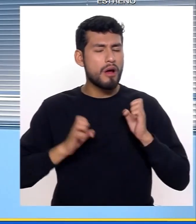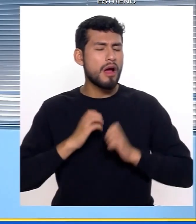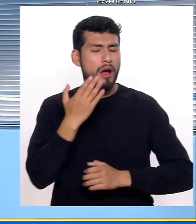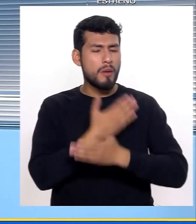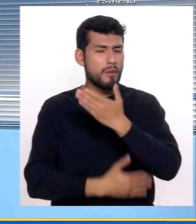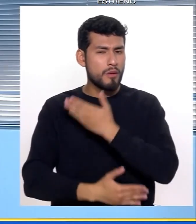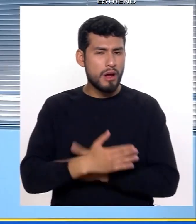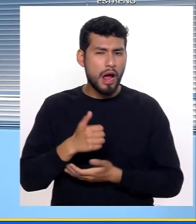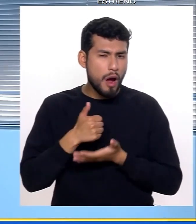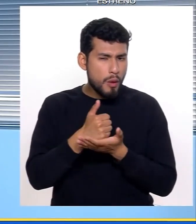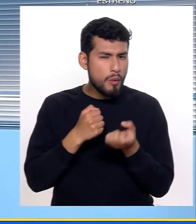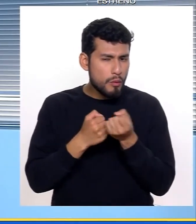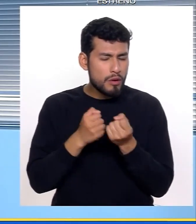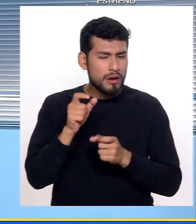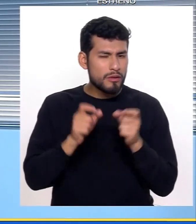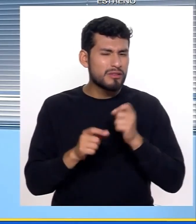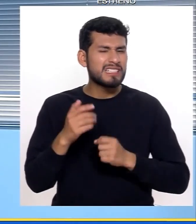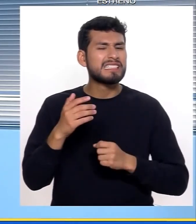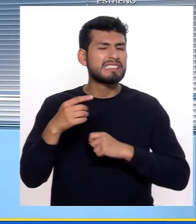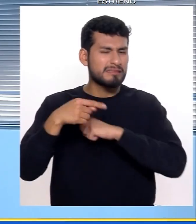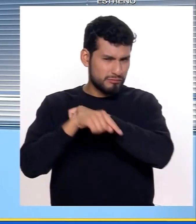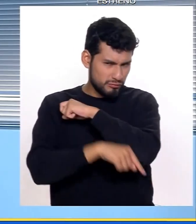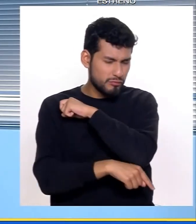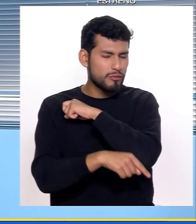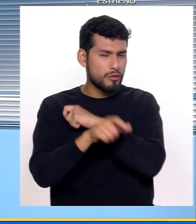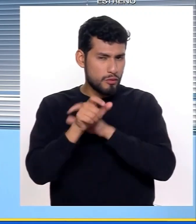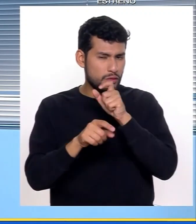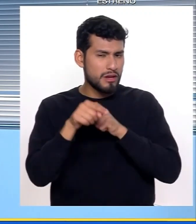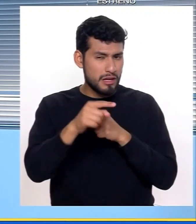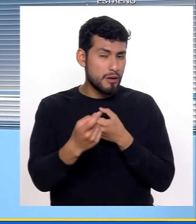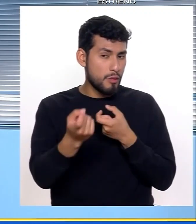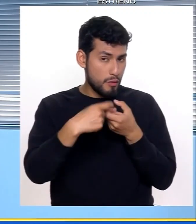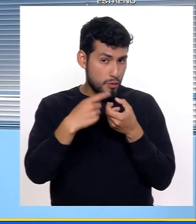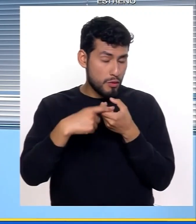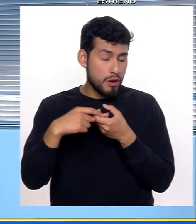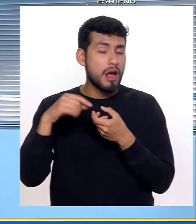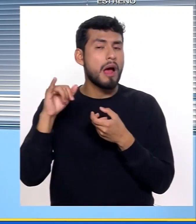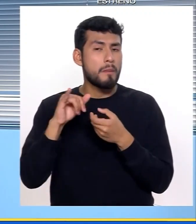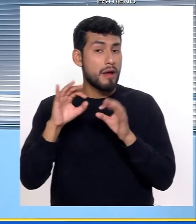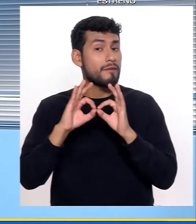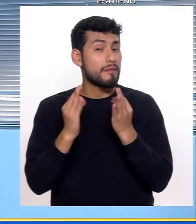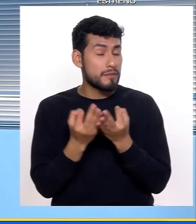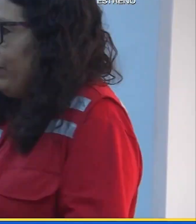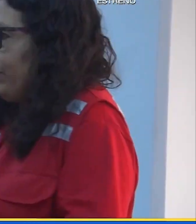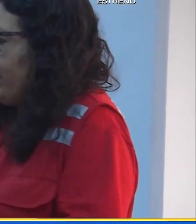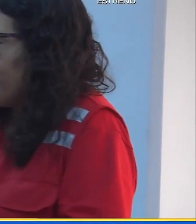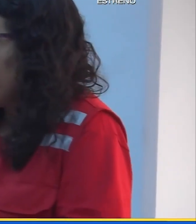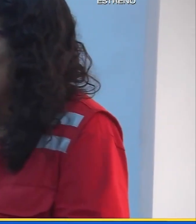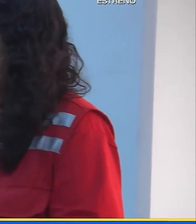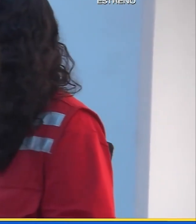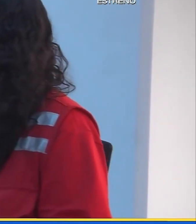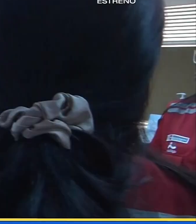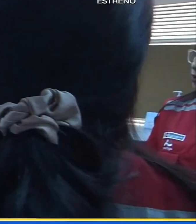emocional a las personas con discapacidad severa, usuarias del programa y a su familia.